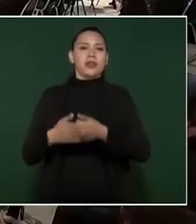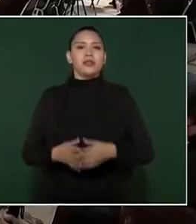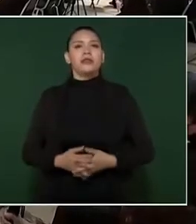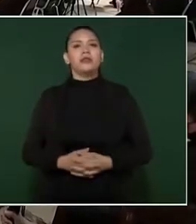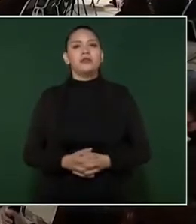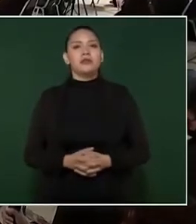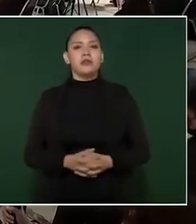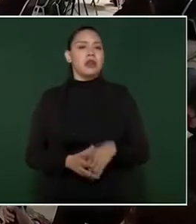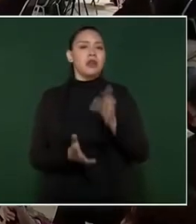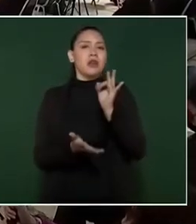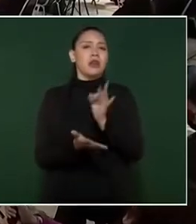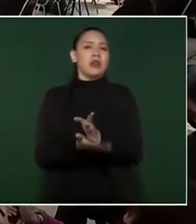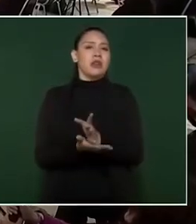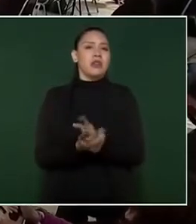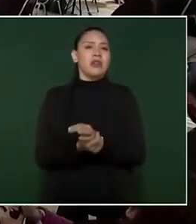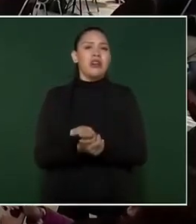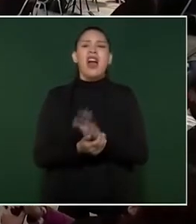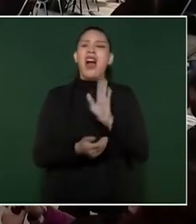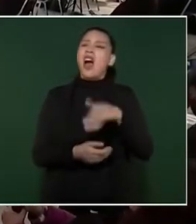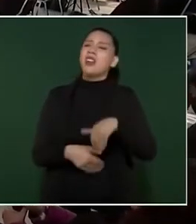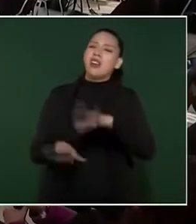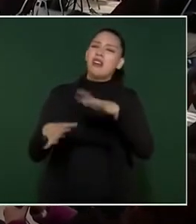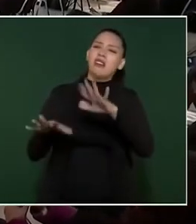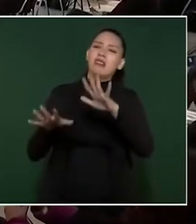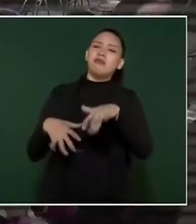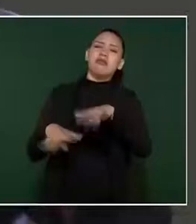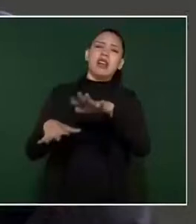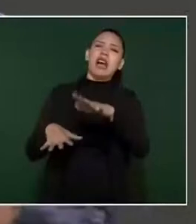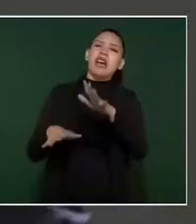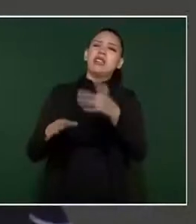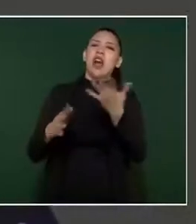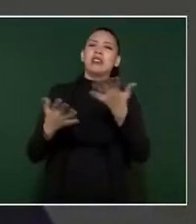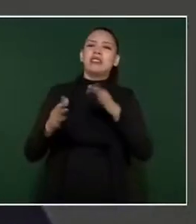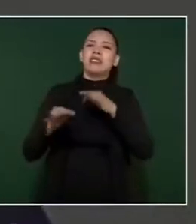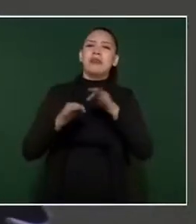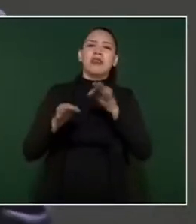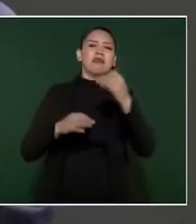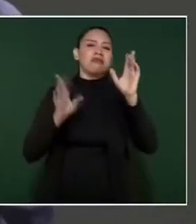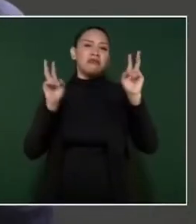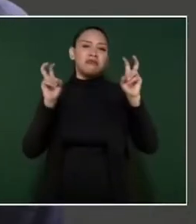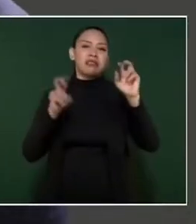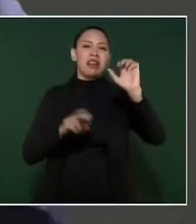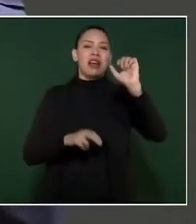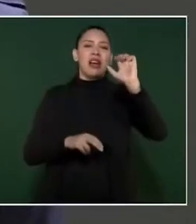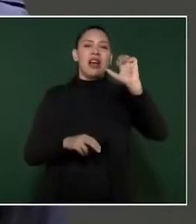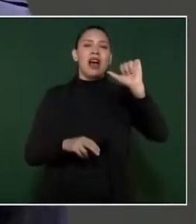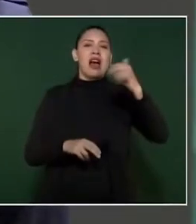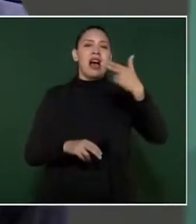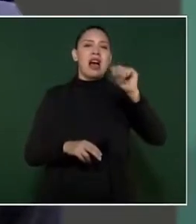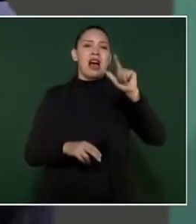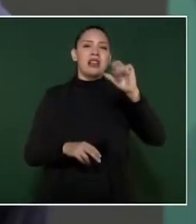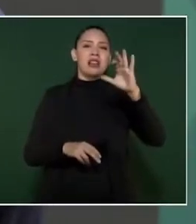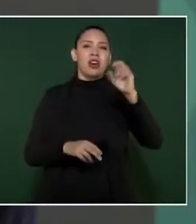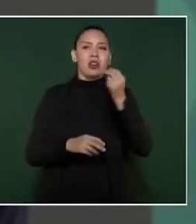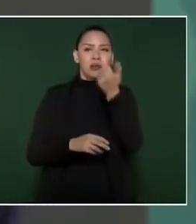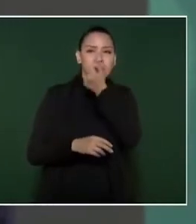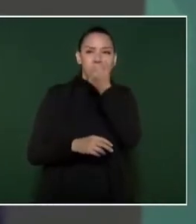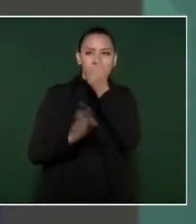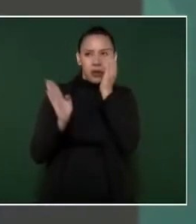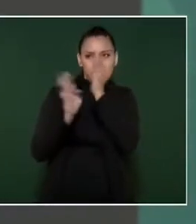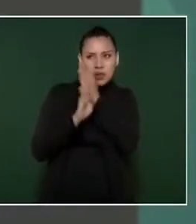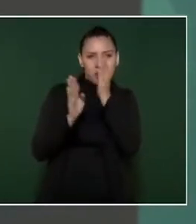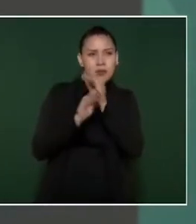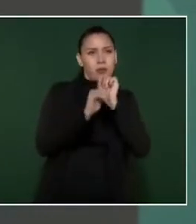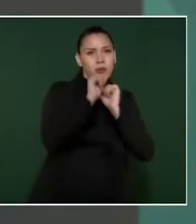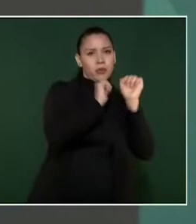Nada más se decía, ahí andan de halconcitos, ahí están en las gasolineras, ahí están